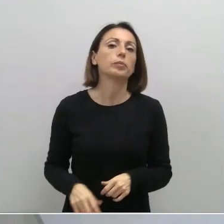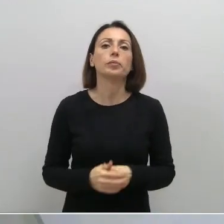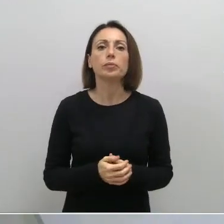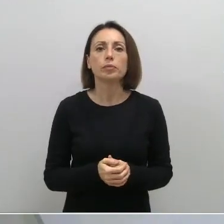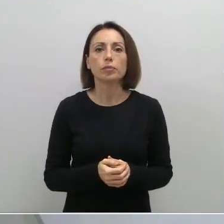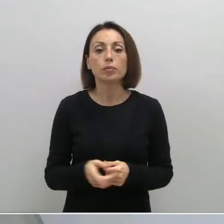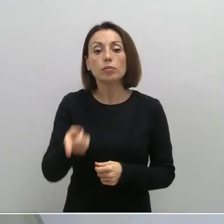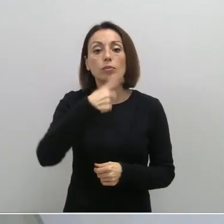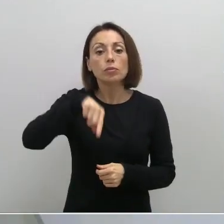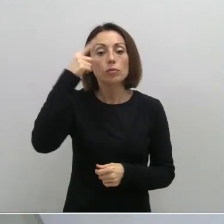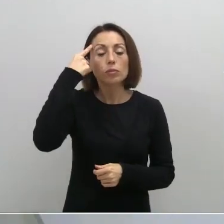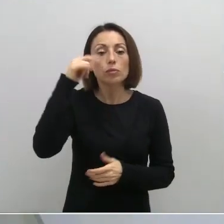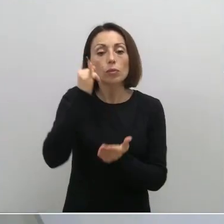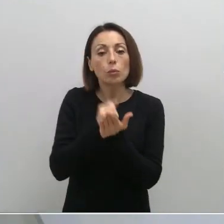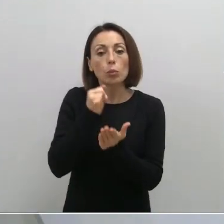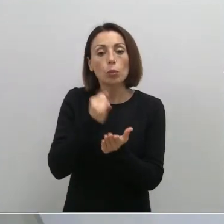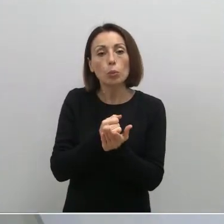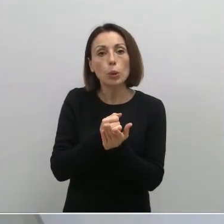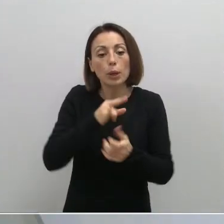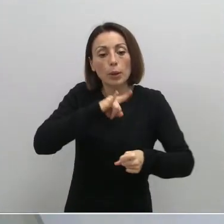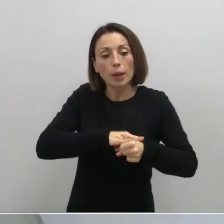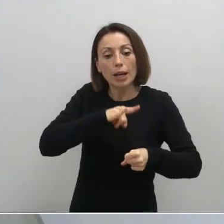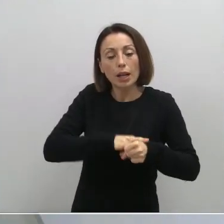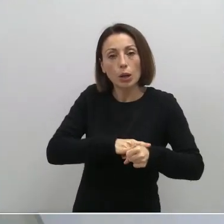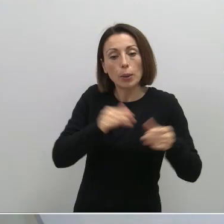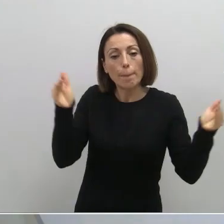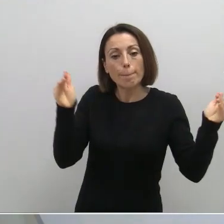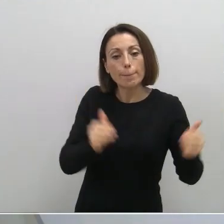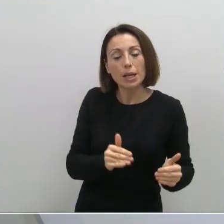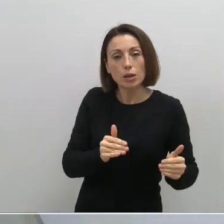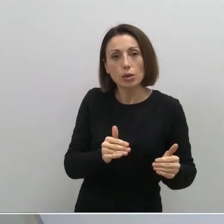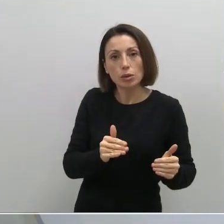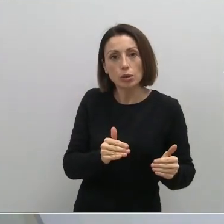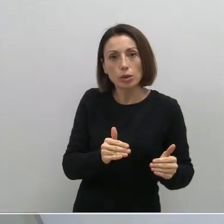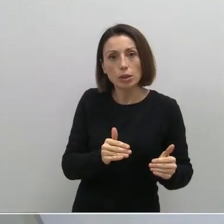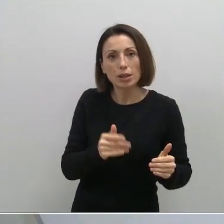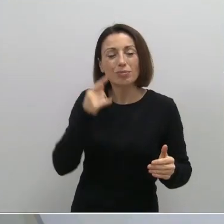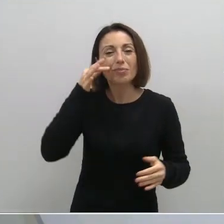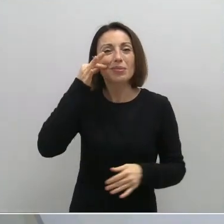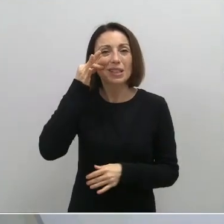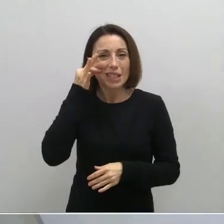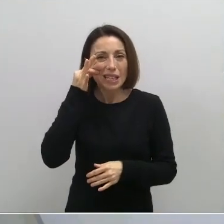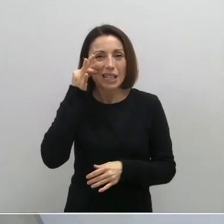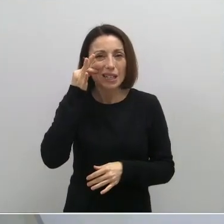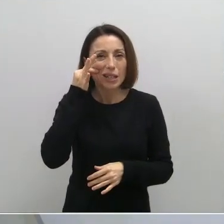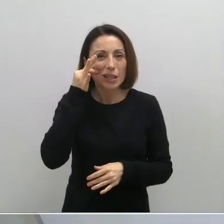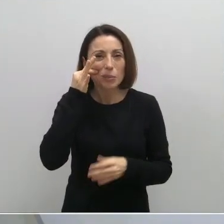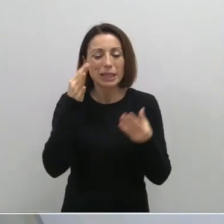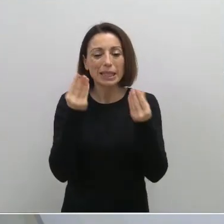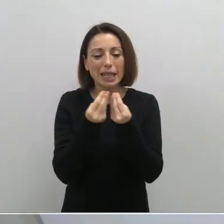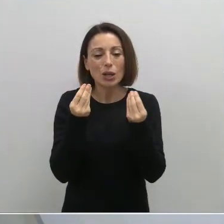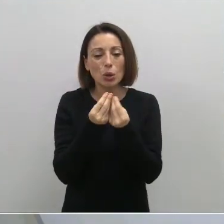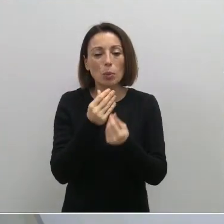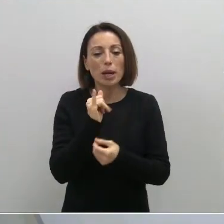Como saben, las pruebas realizadas los lunes son menores y realmente tenemos una cifra